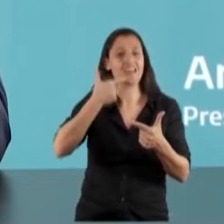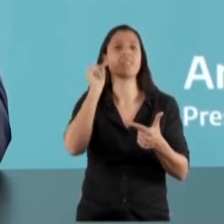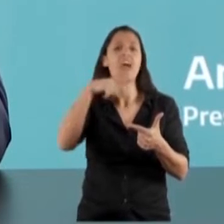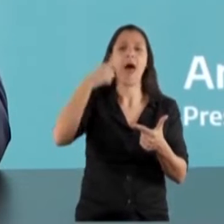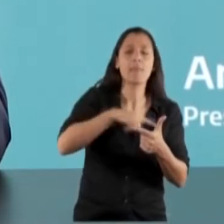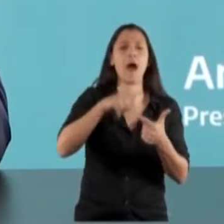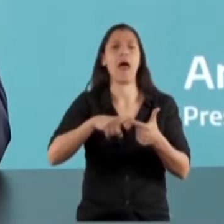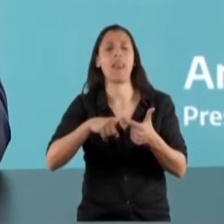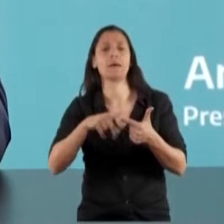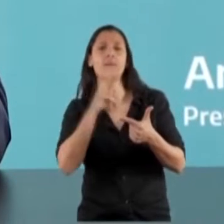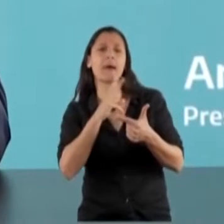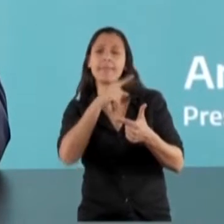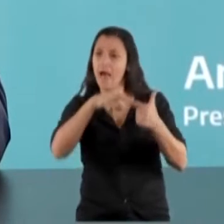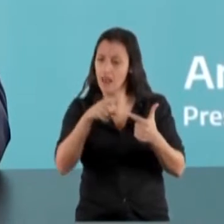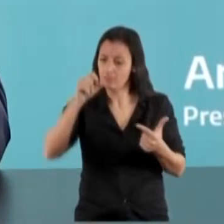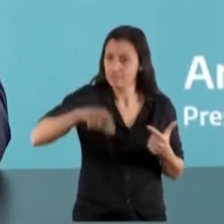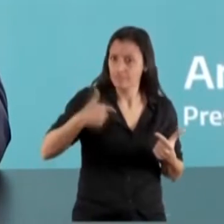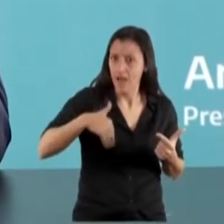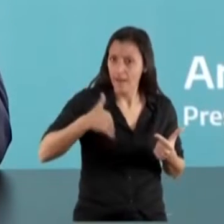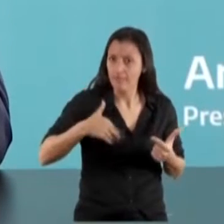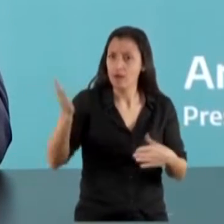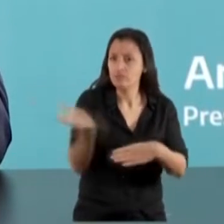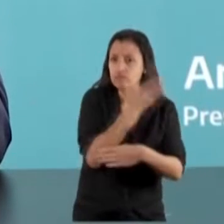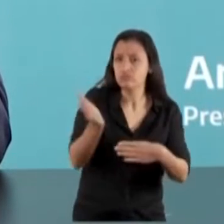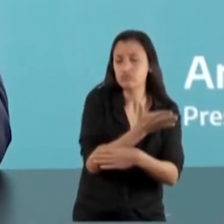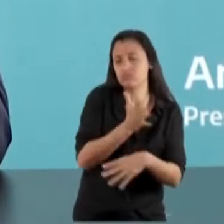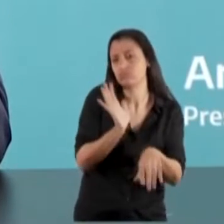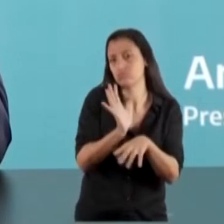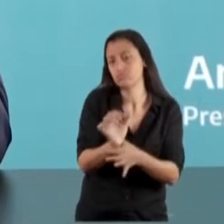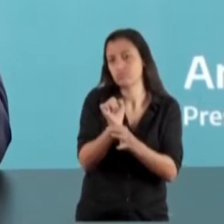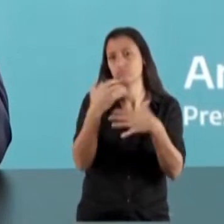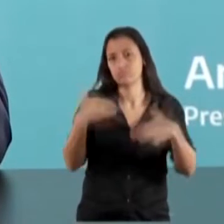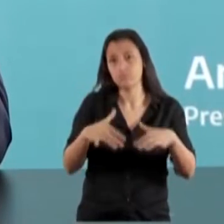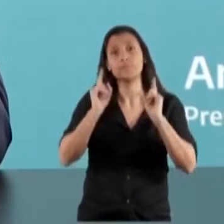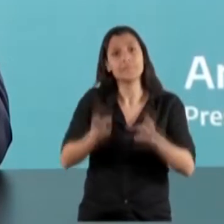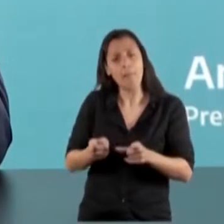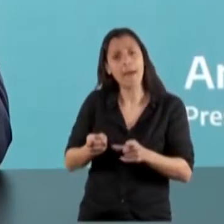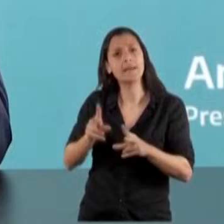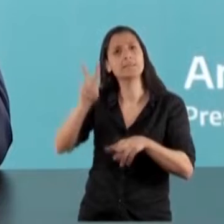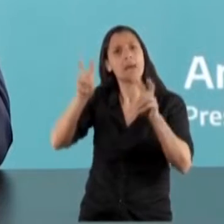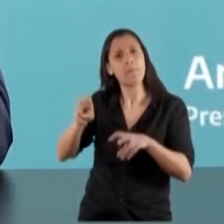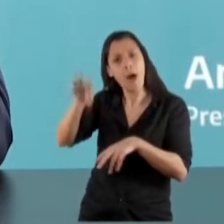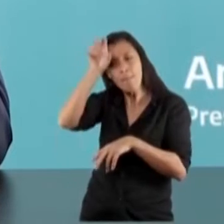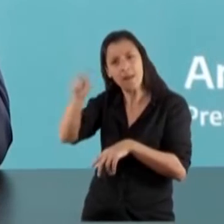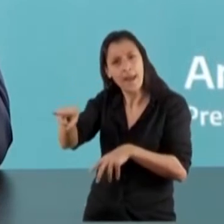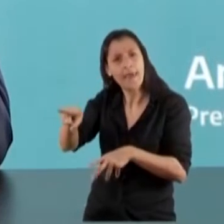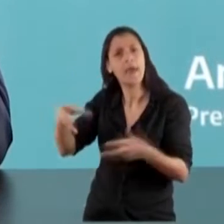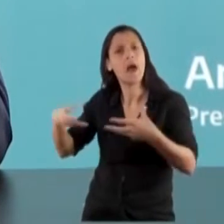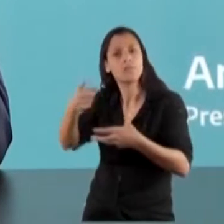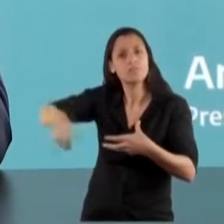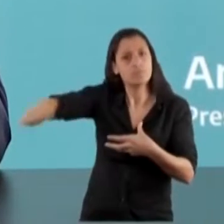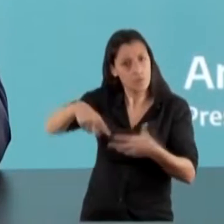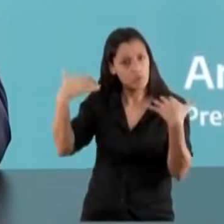la potencialidad que hay en la minería responsable y de qué manera